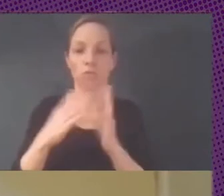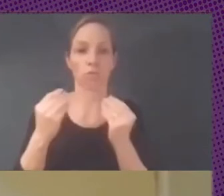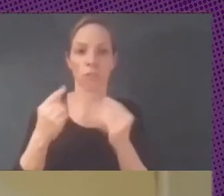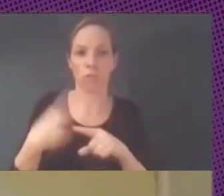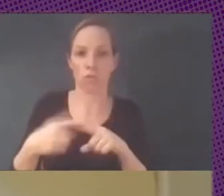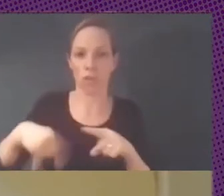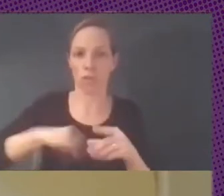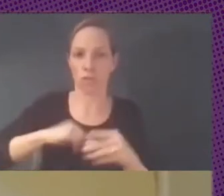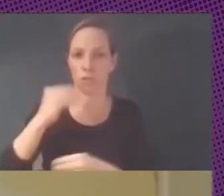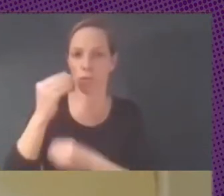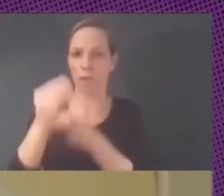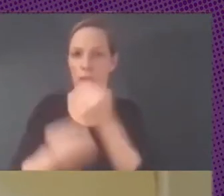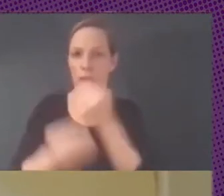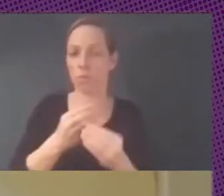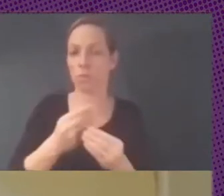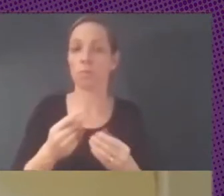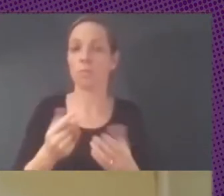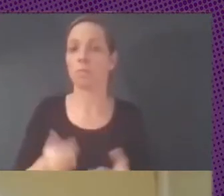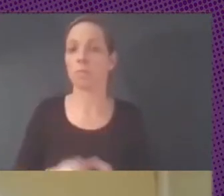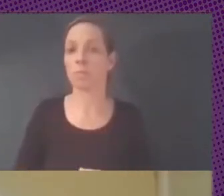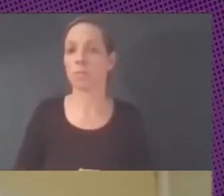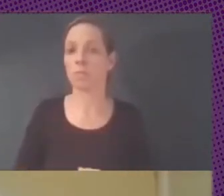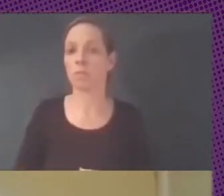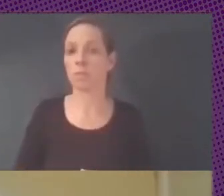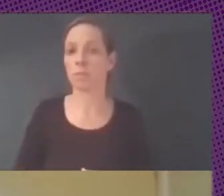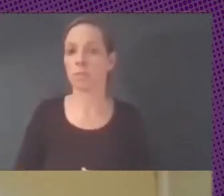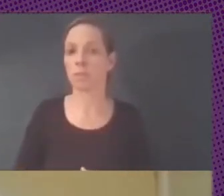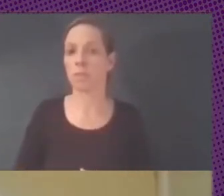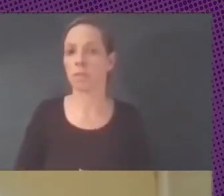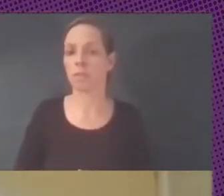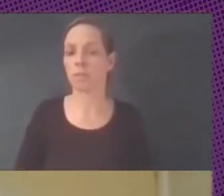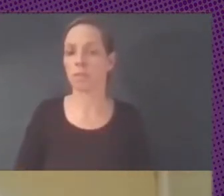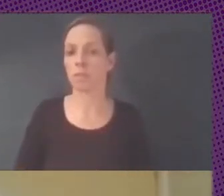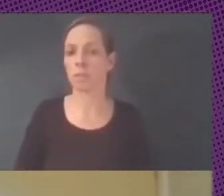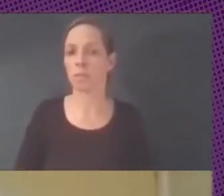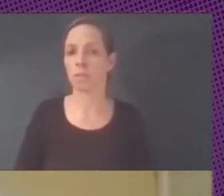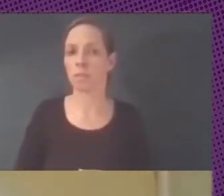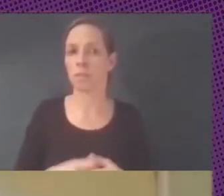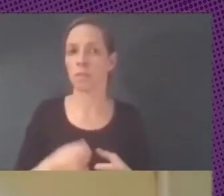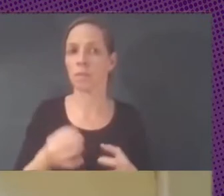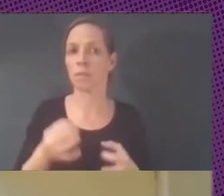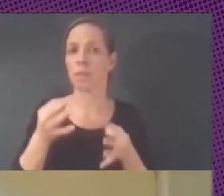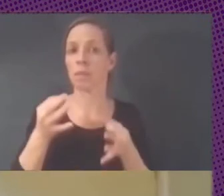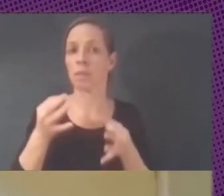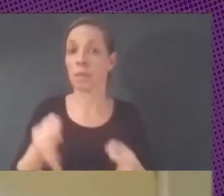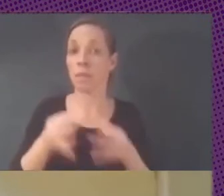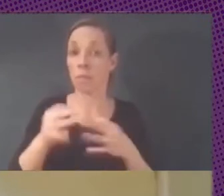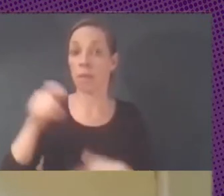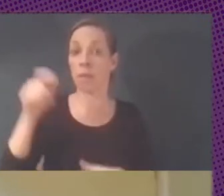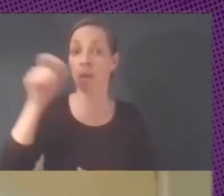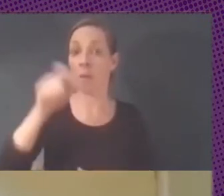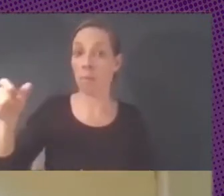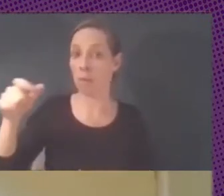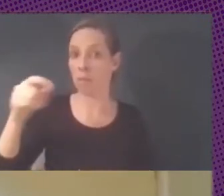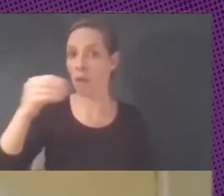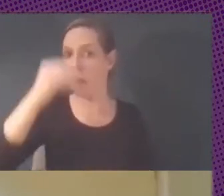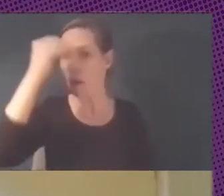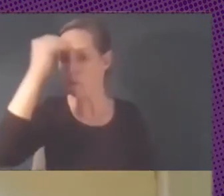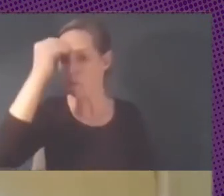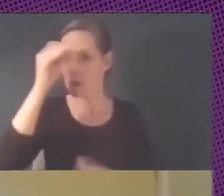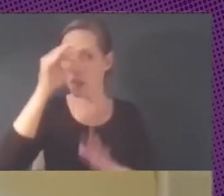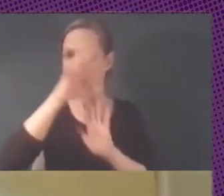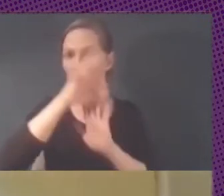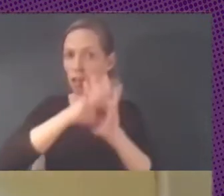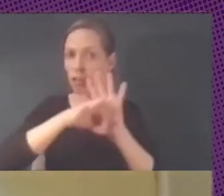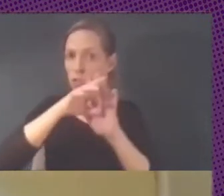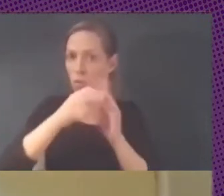alguien pone en duda que el software libre es capaz de hacer lo que quiera